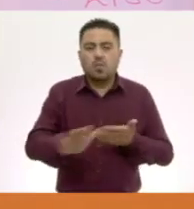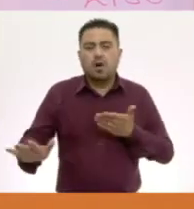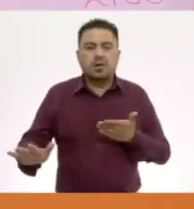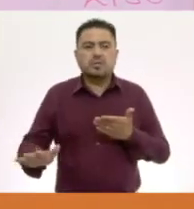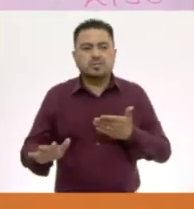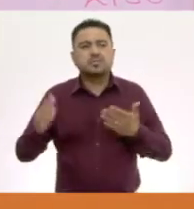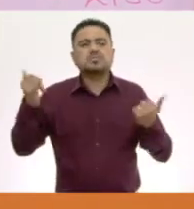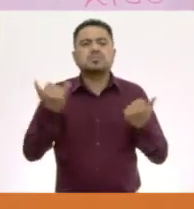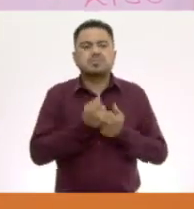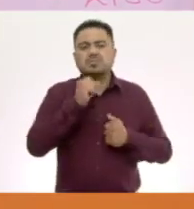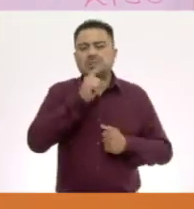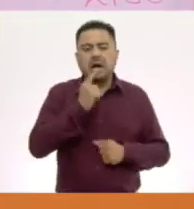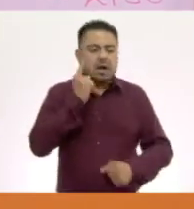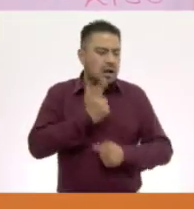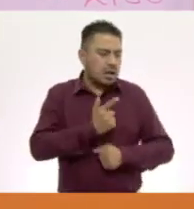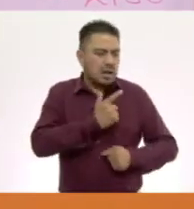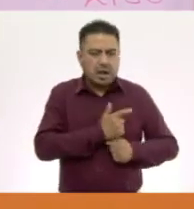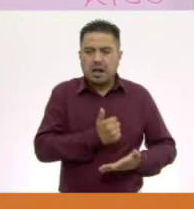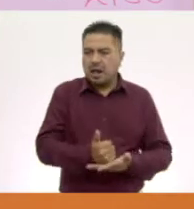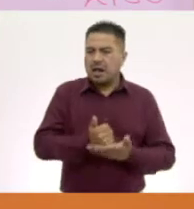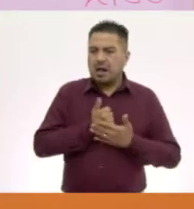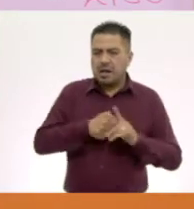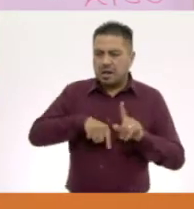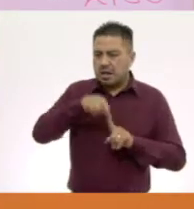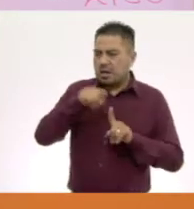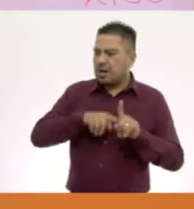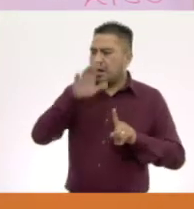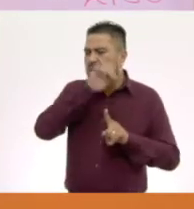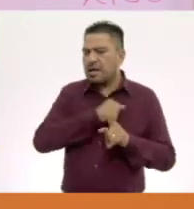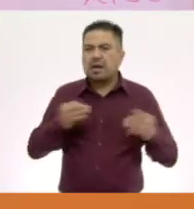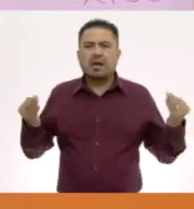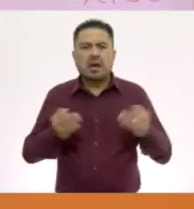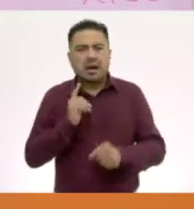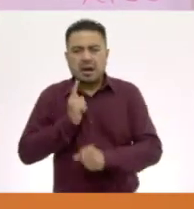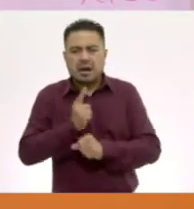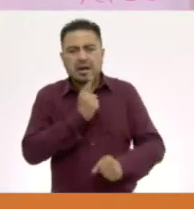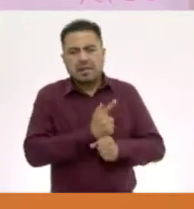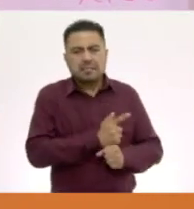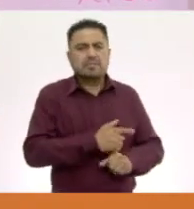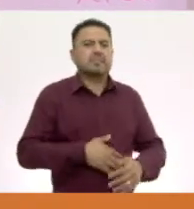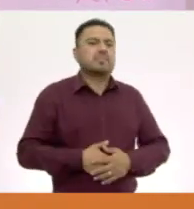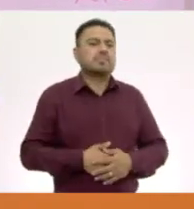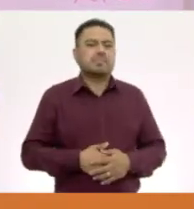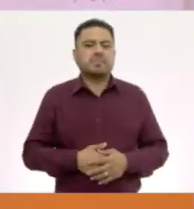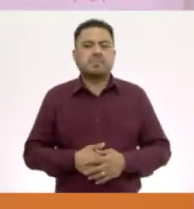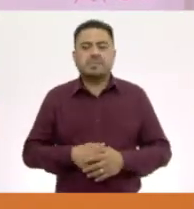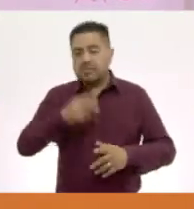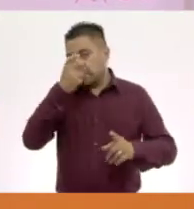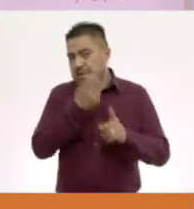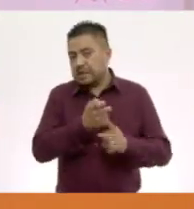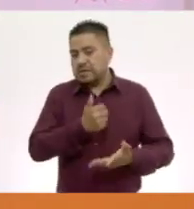También me ayuda a identificar temperaturas, lo frío o lo caliente. Y eso me ayuda a